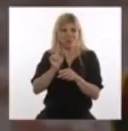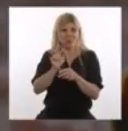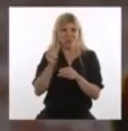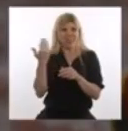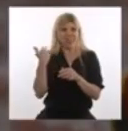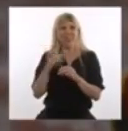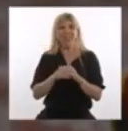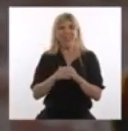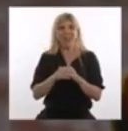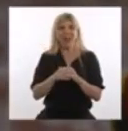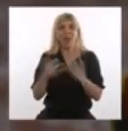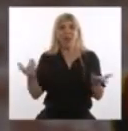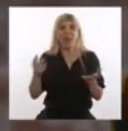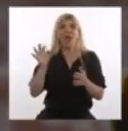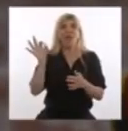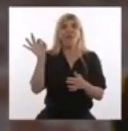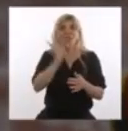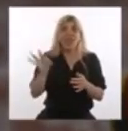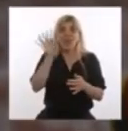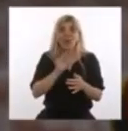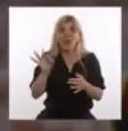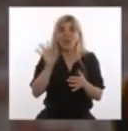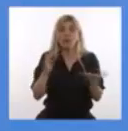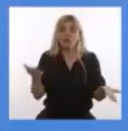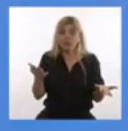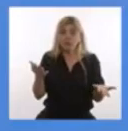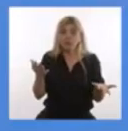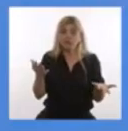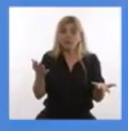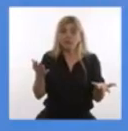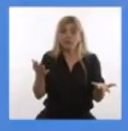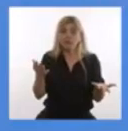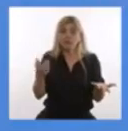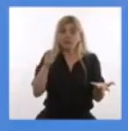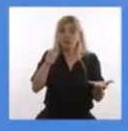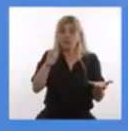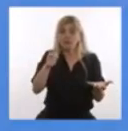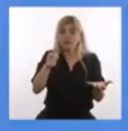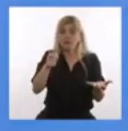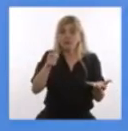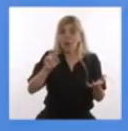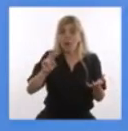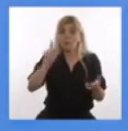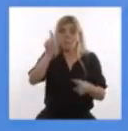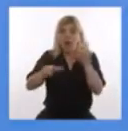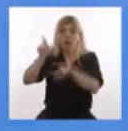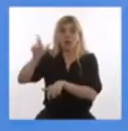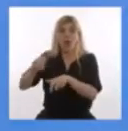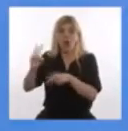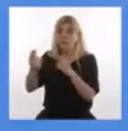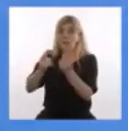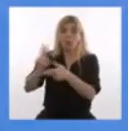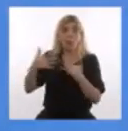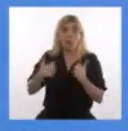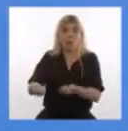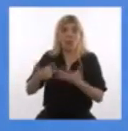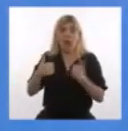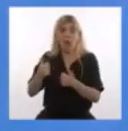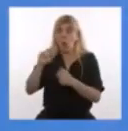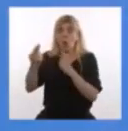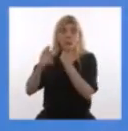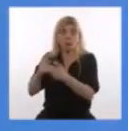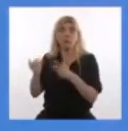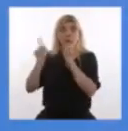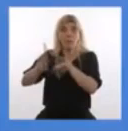Enfrentarnos a un virus que de repente se llevaba a la salud de millones de personas, la salud de millones